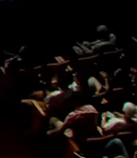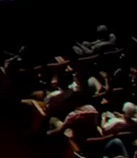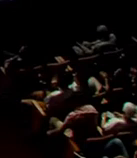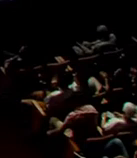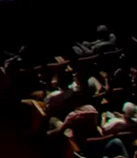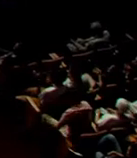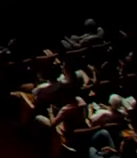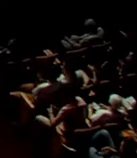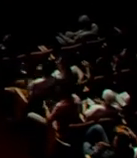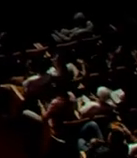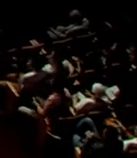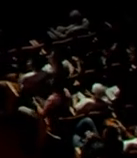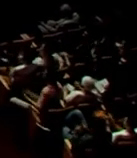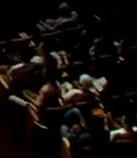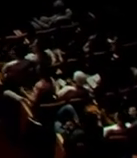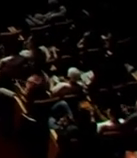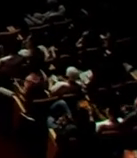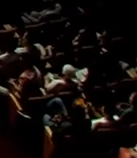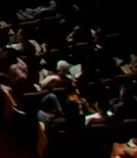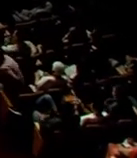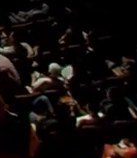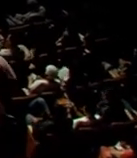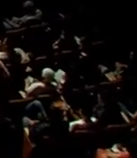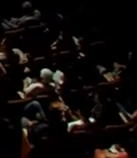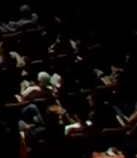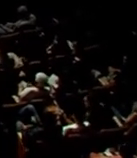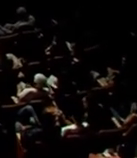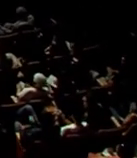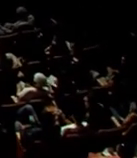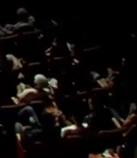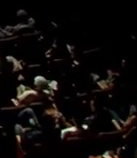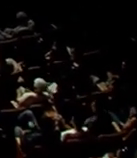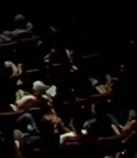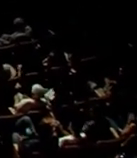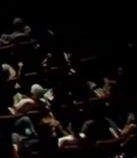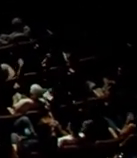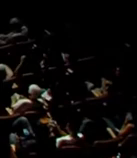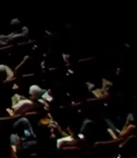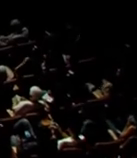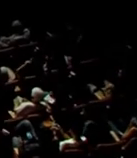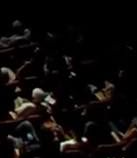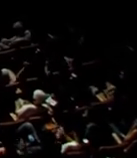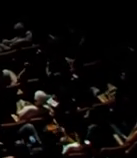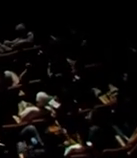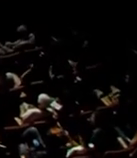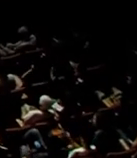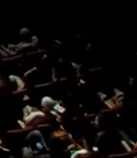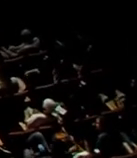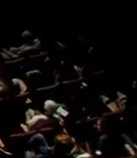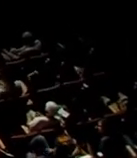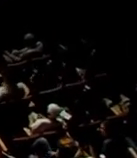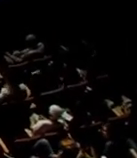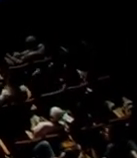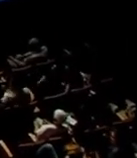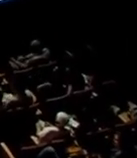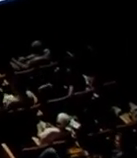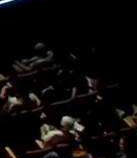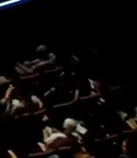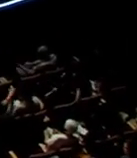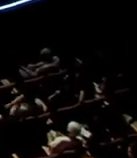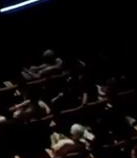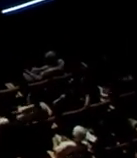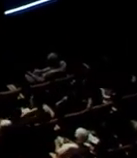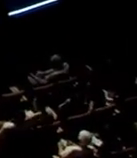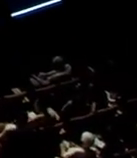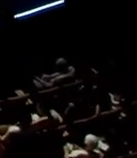Damos la bienvenida a Joaquín Fargas, quien desde el arte enseña a comprender las propiedades de la naturaleza y a tomar conciencia de su